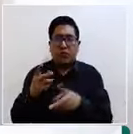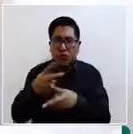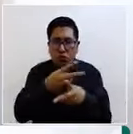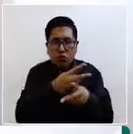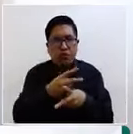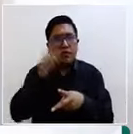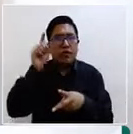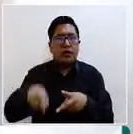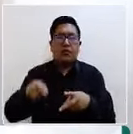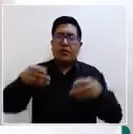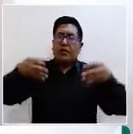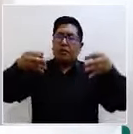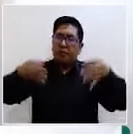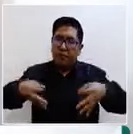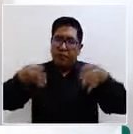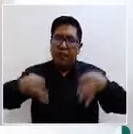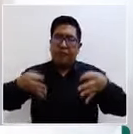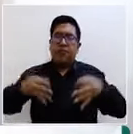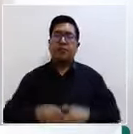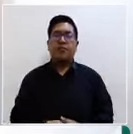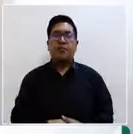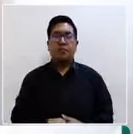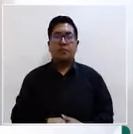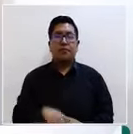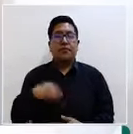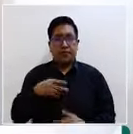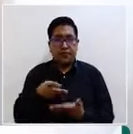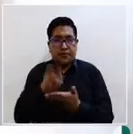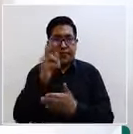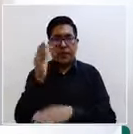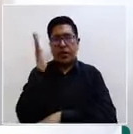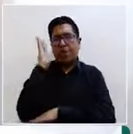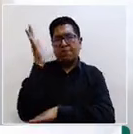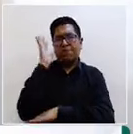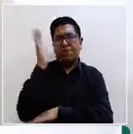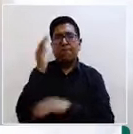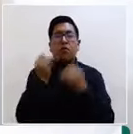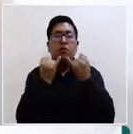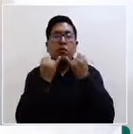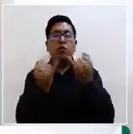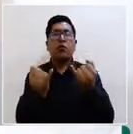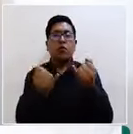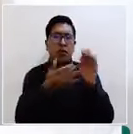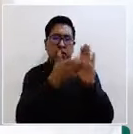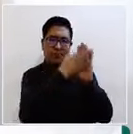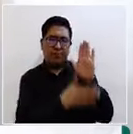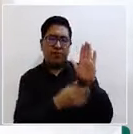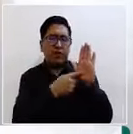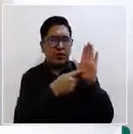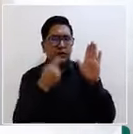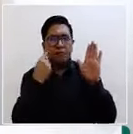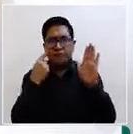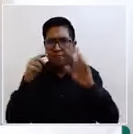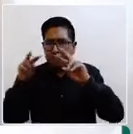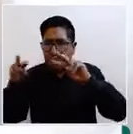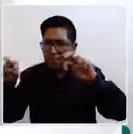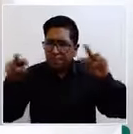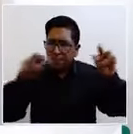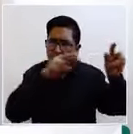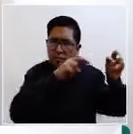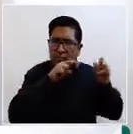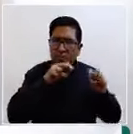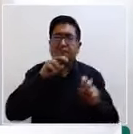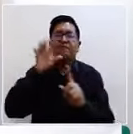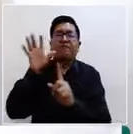mejor cuidado posible. Este informe nos revela algunas verdades un poco